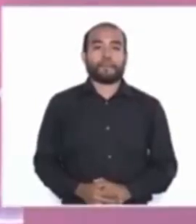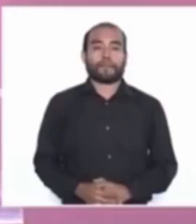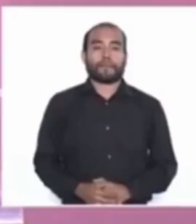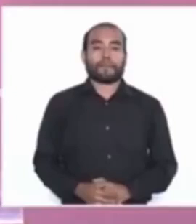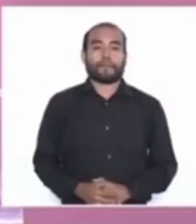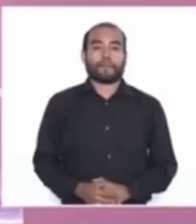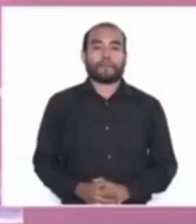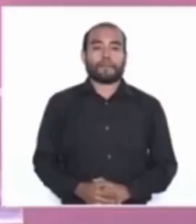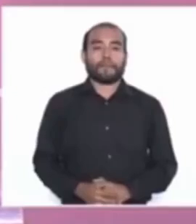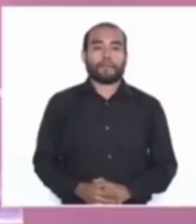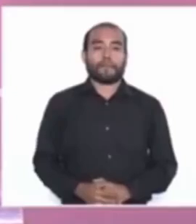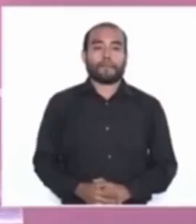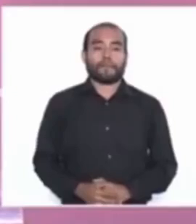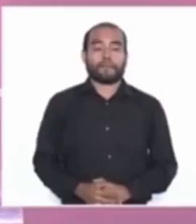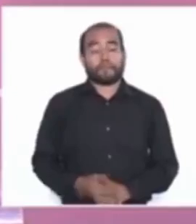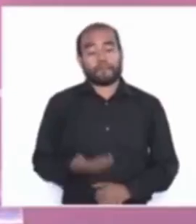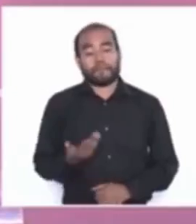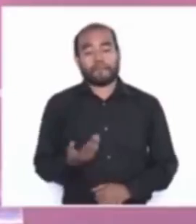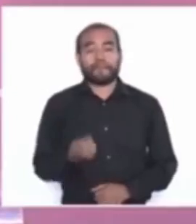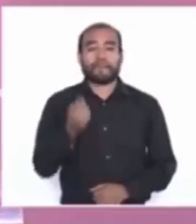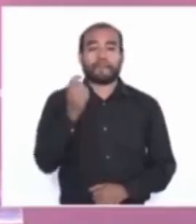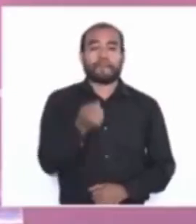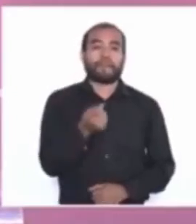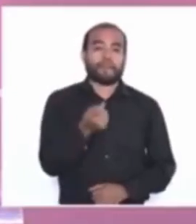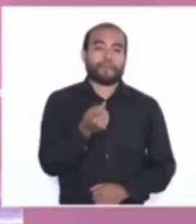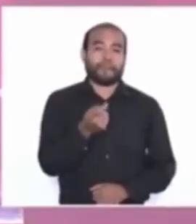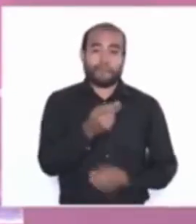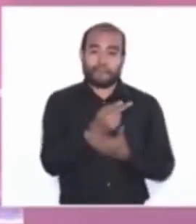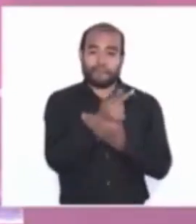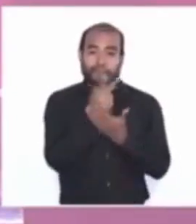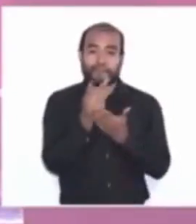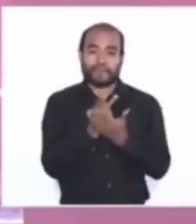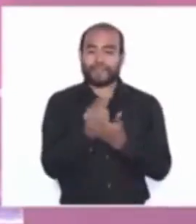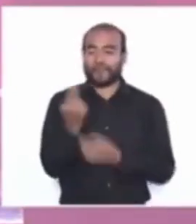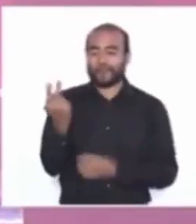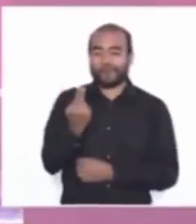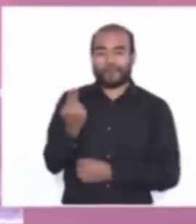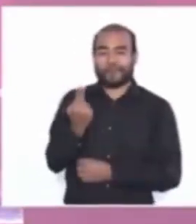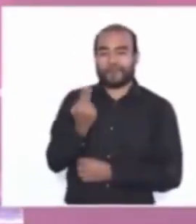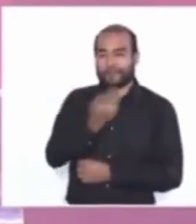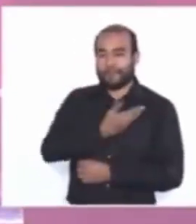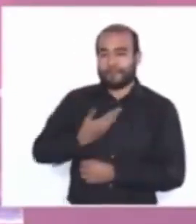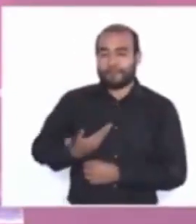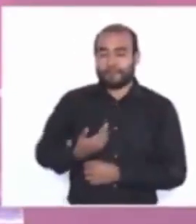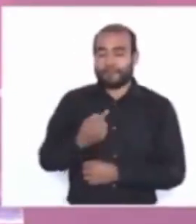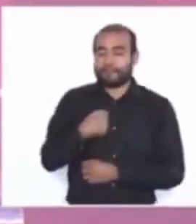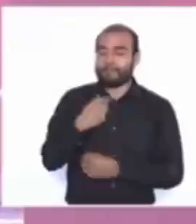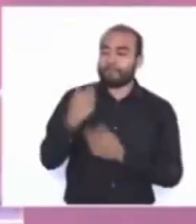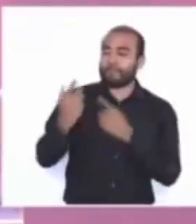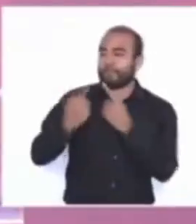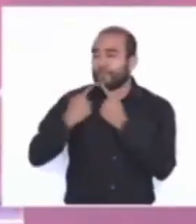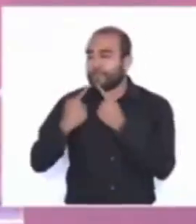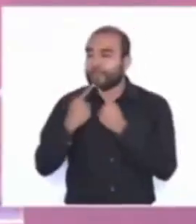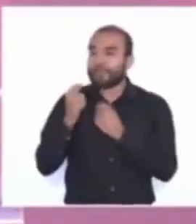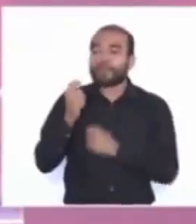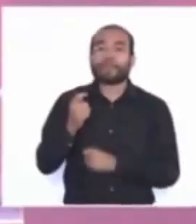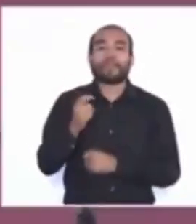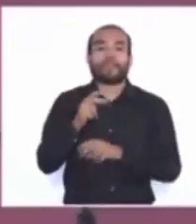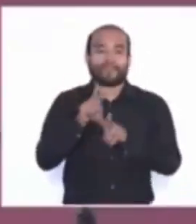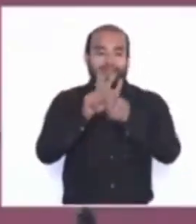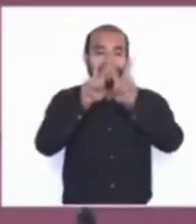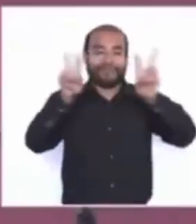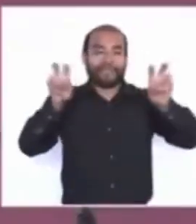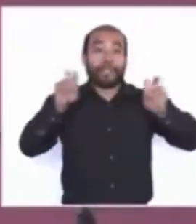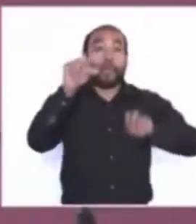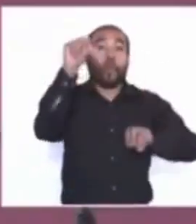Fíjense que le vamos a poner al programa, lo platicamos con el presidente, hoy por ustedes,